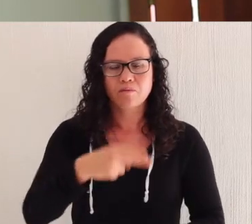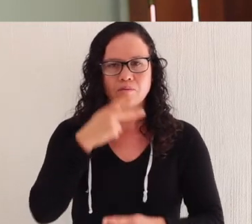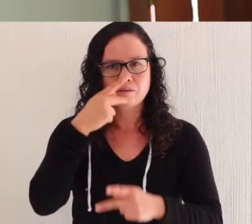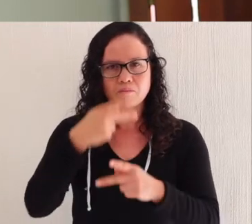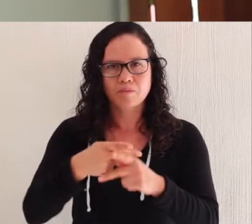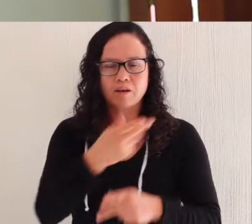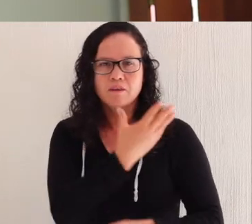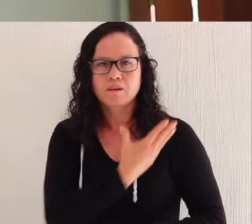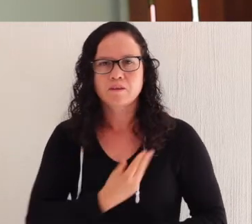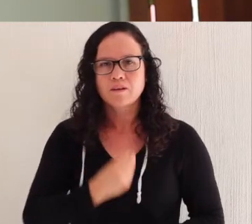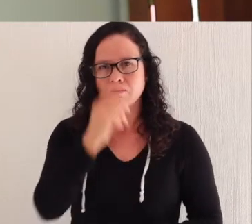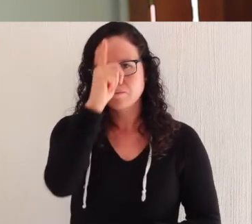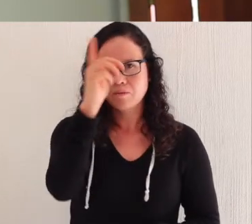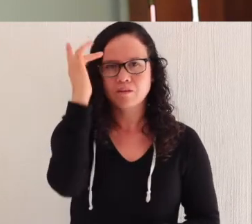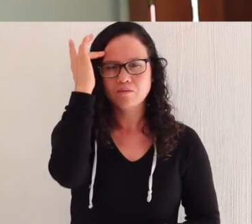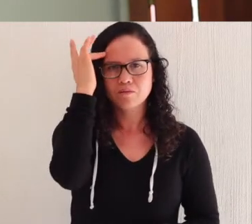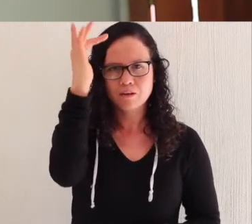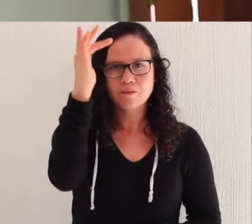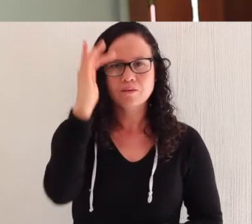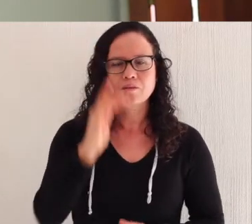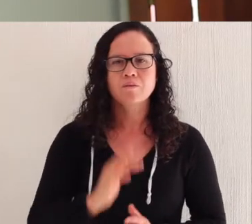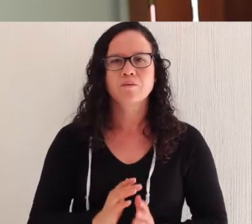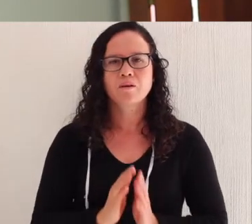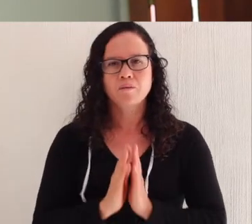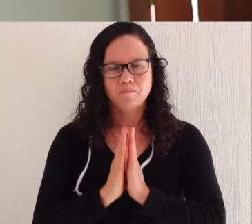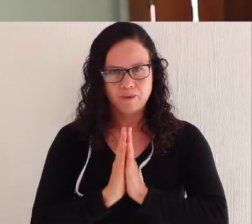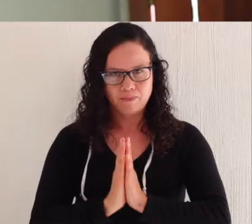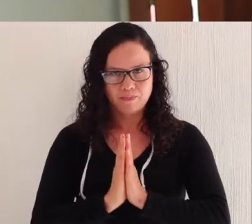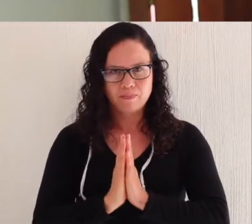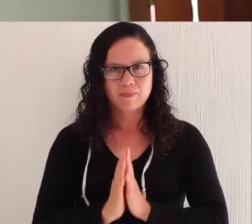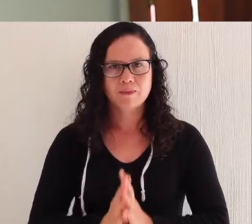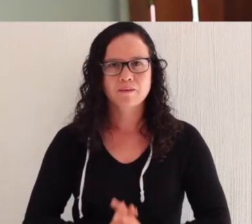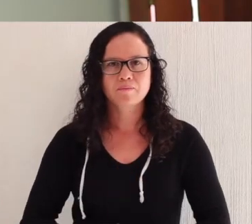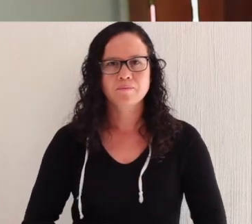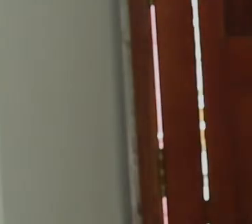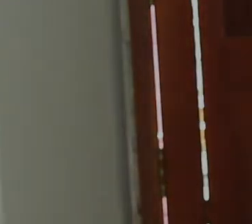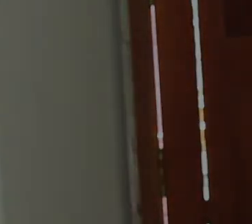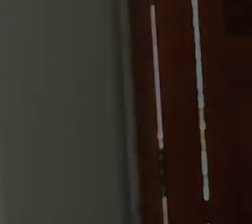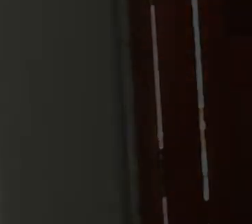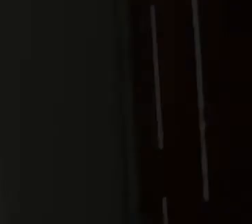En el nombre del Padre, del Hijo y del Espíritu Santo. Amén.